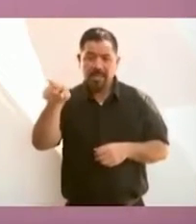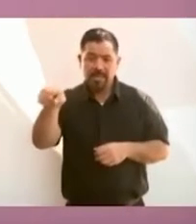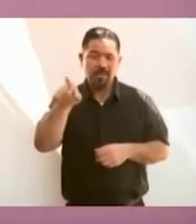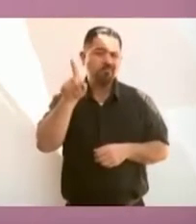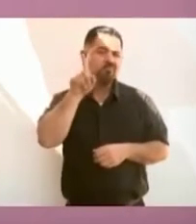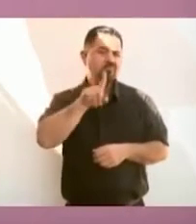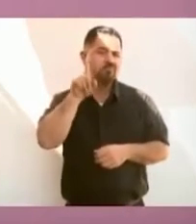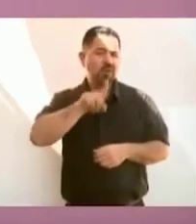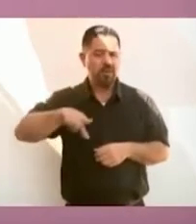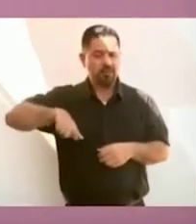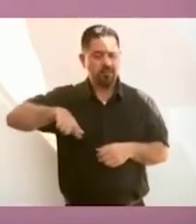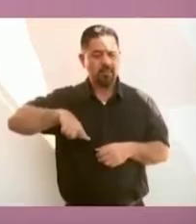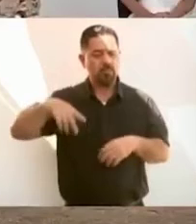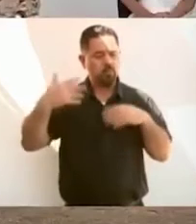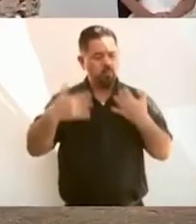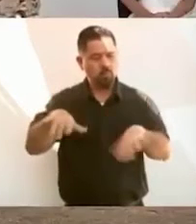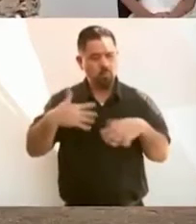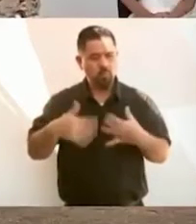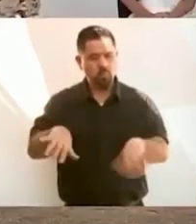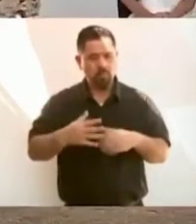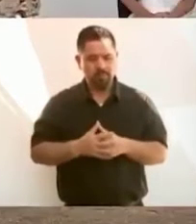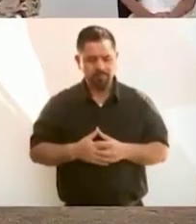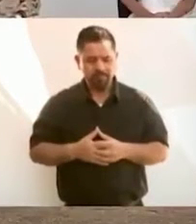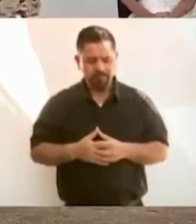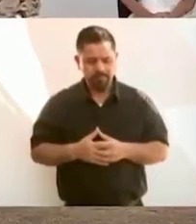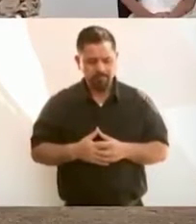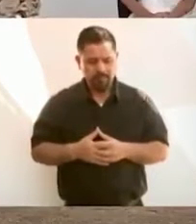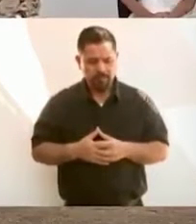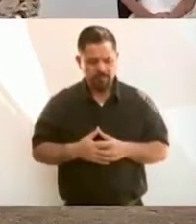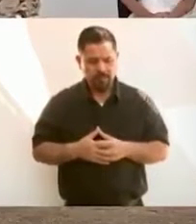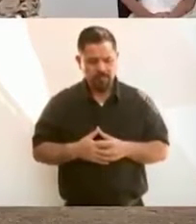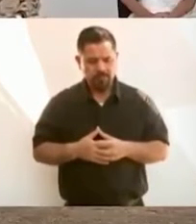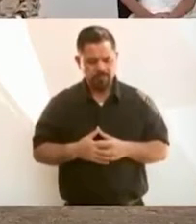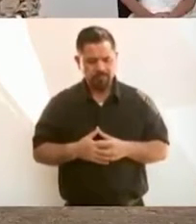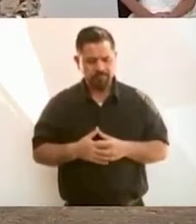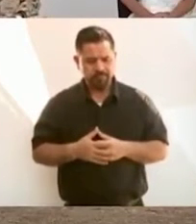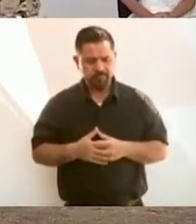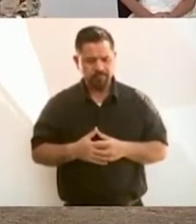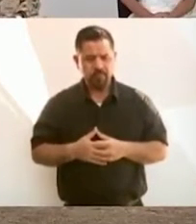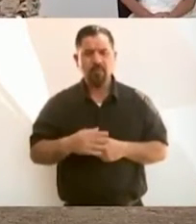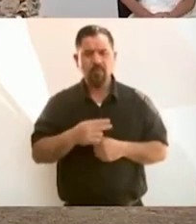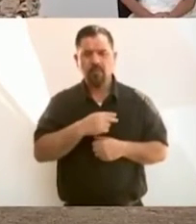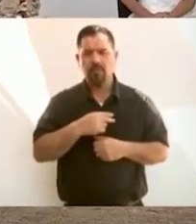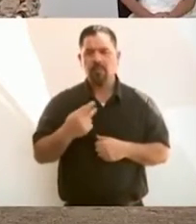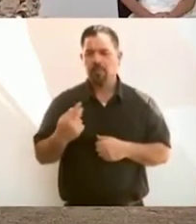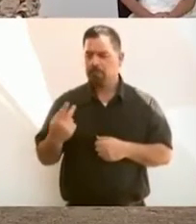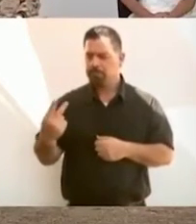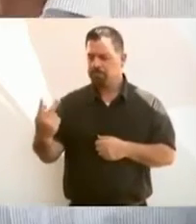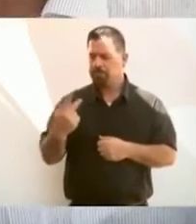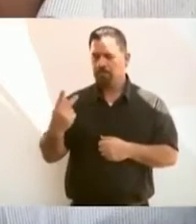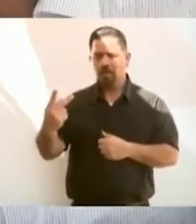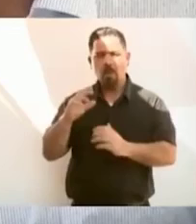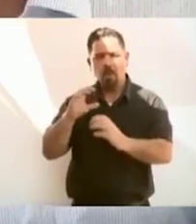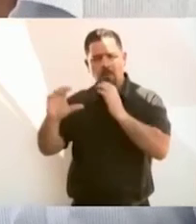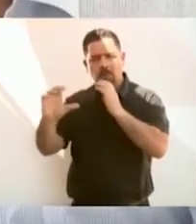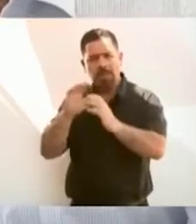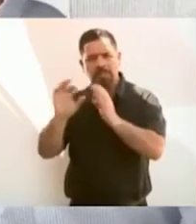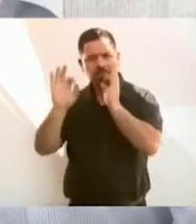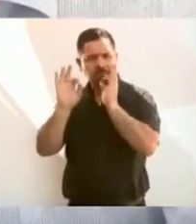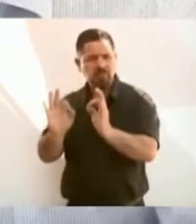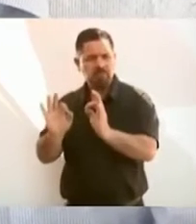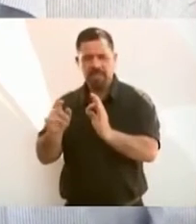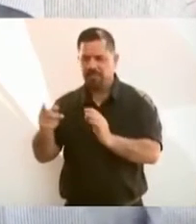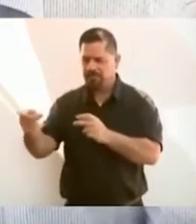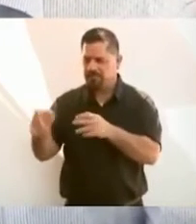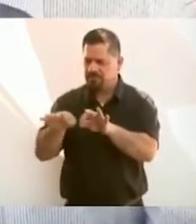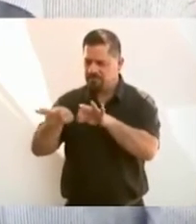Nos hemos entendido muy bien, estamos trabajando juntos,